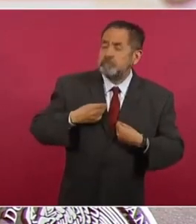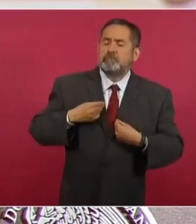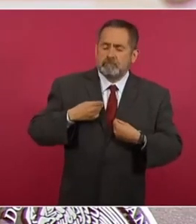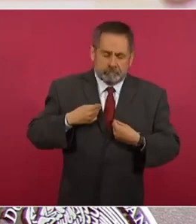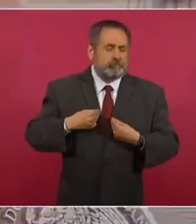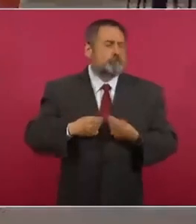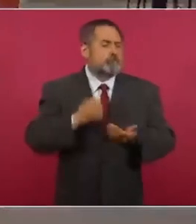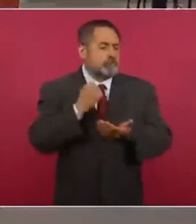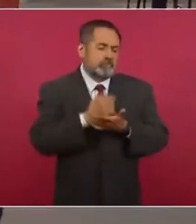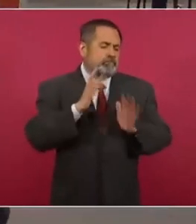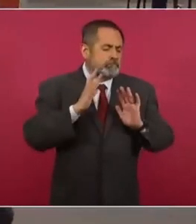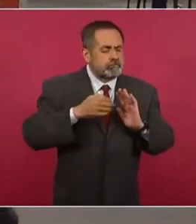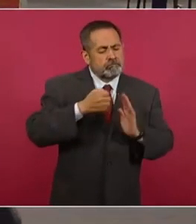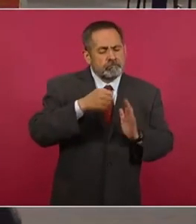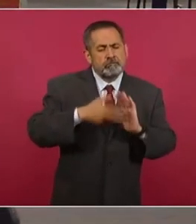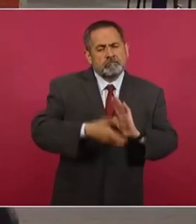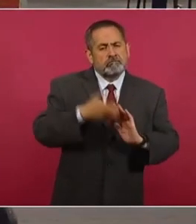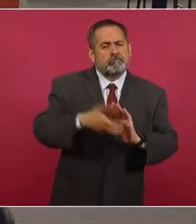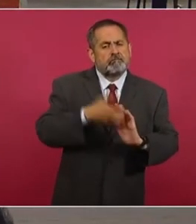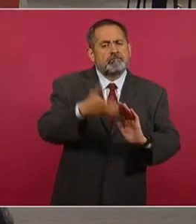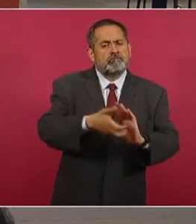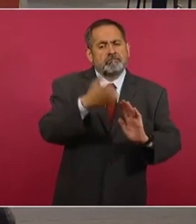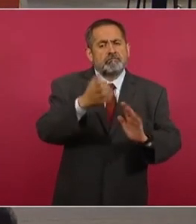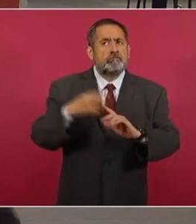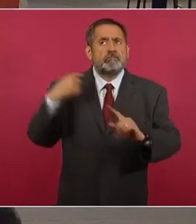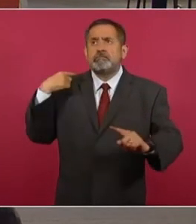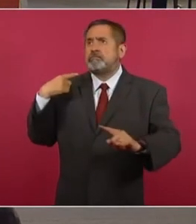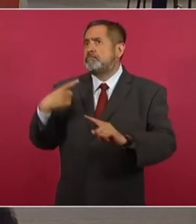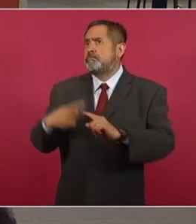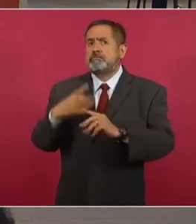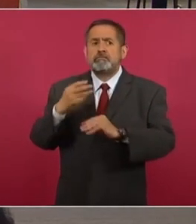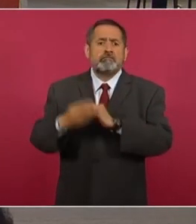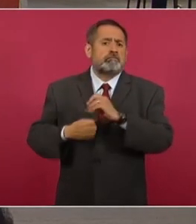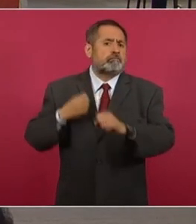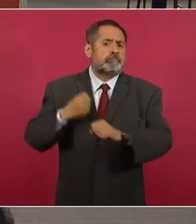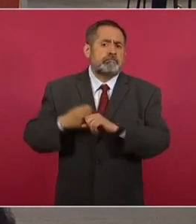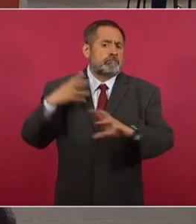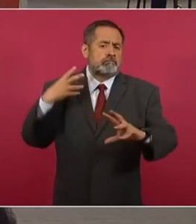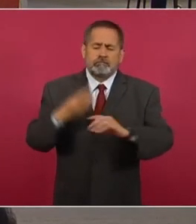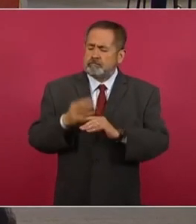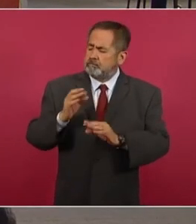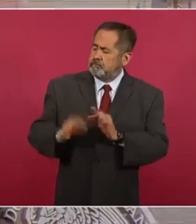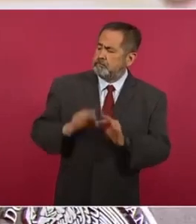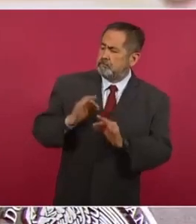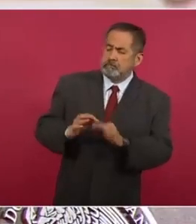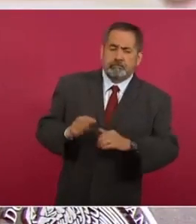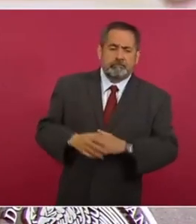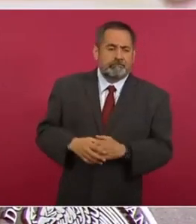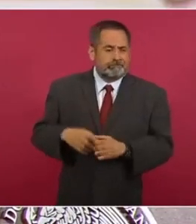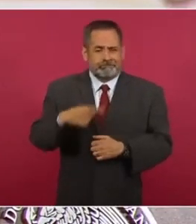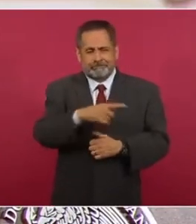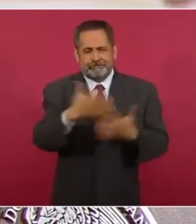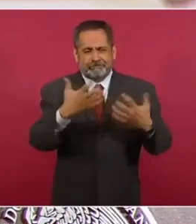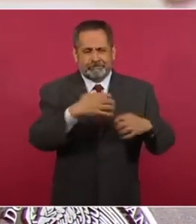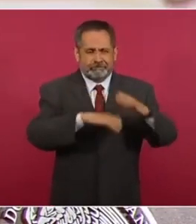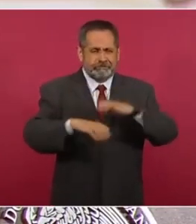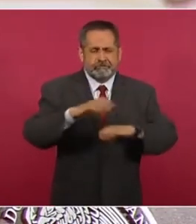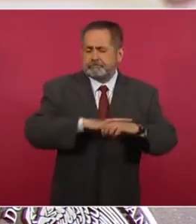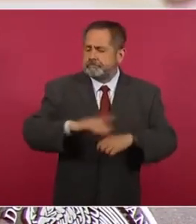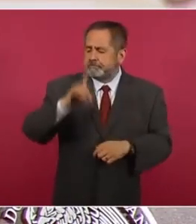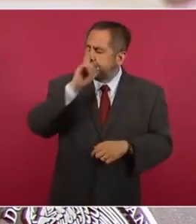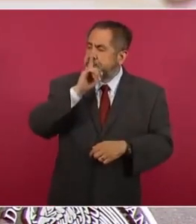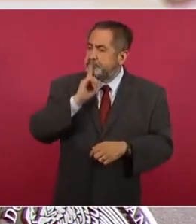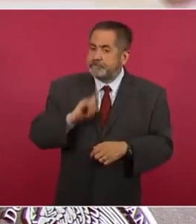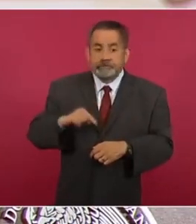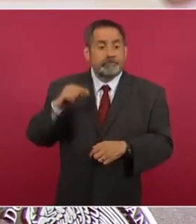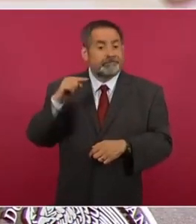diversas autoridades ambientales a lo largo de muchos años. La empresa Vulcan miente y ha